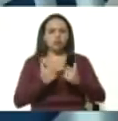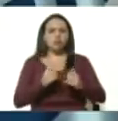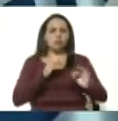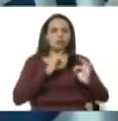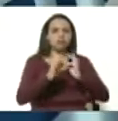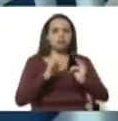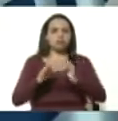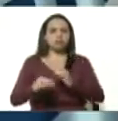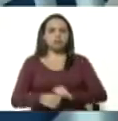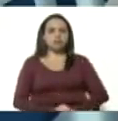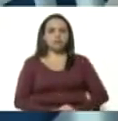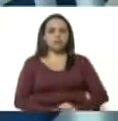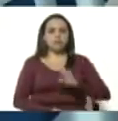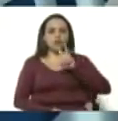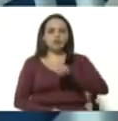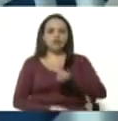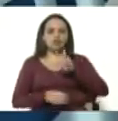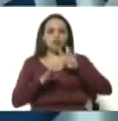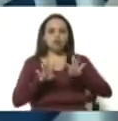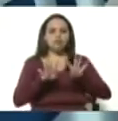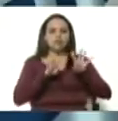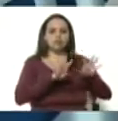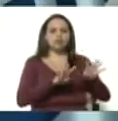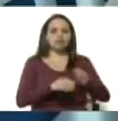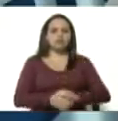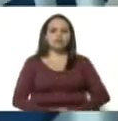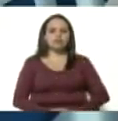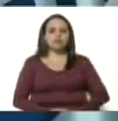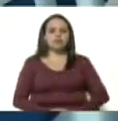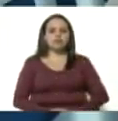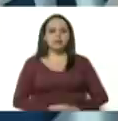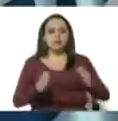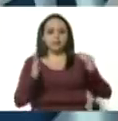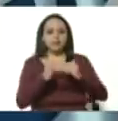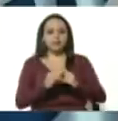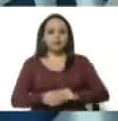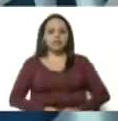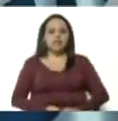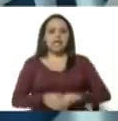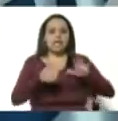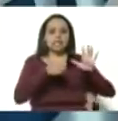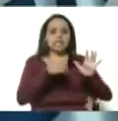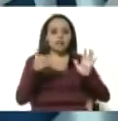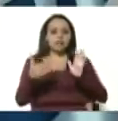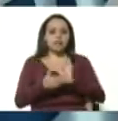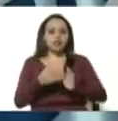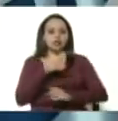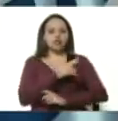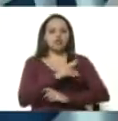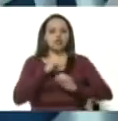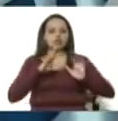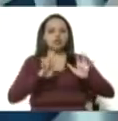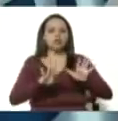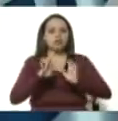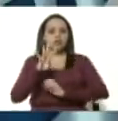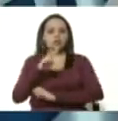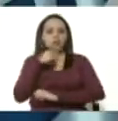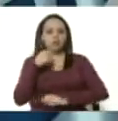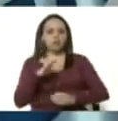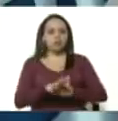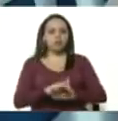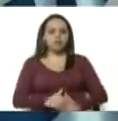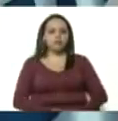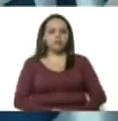299 mil casos confirmados 6.394 fallecidos y los tres